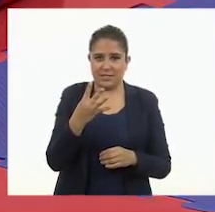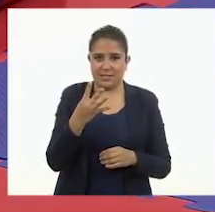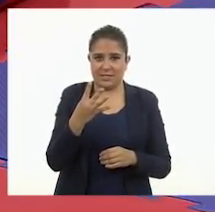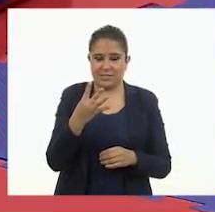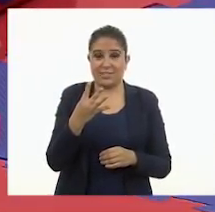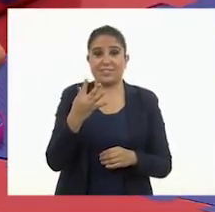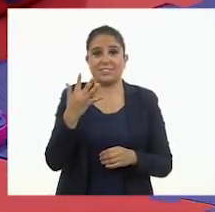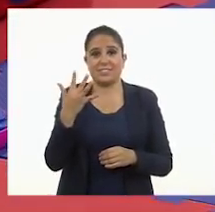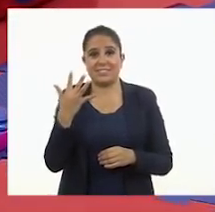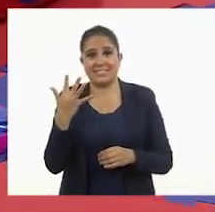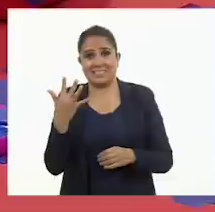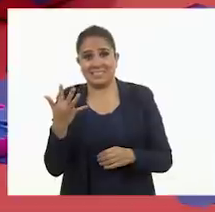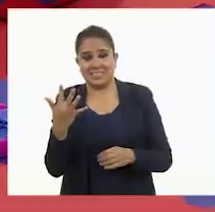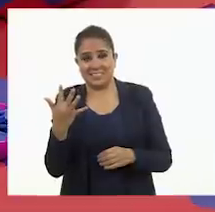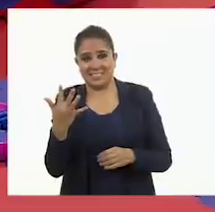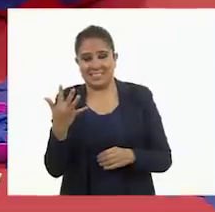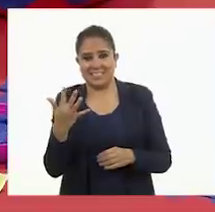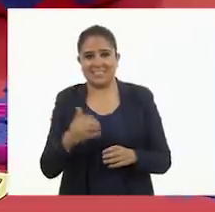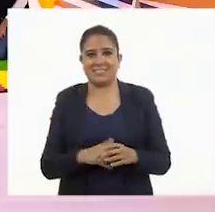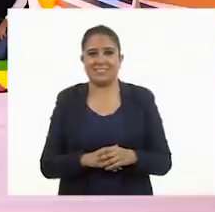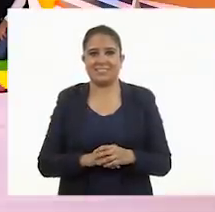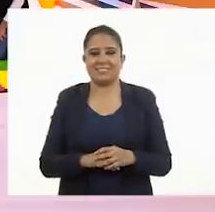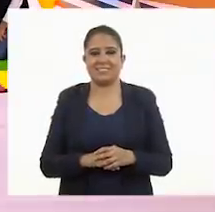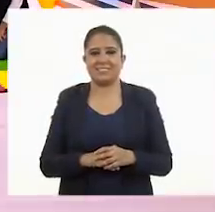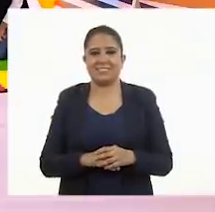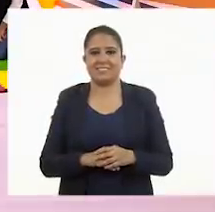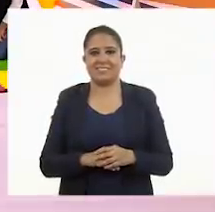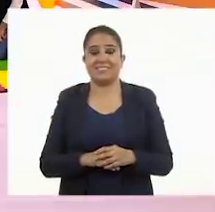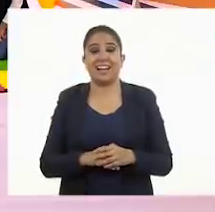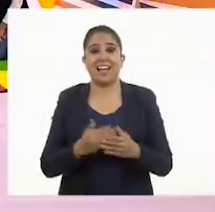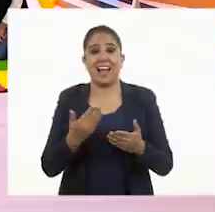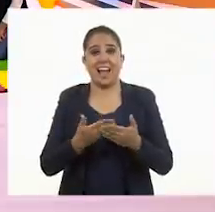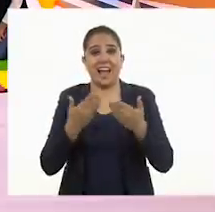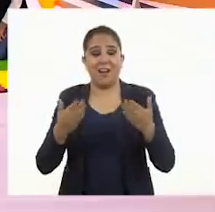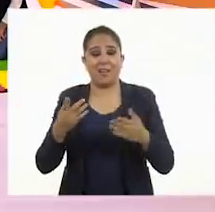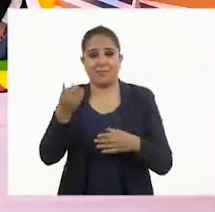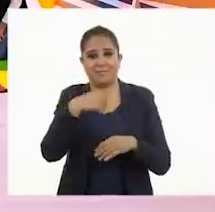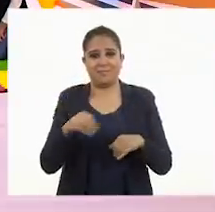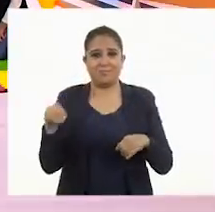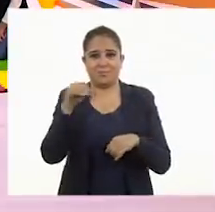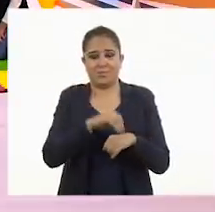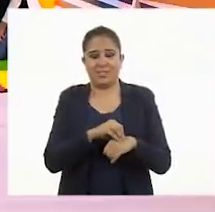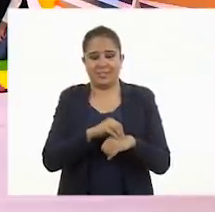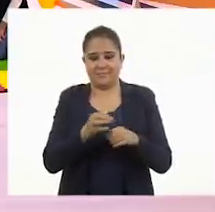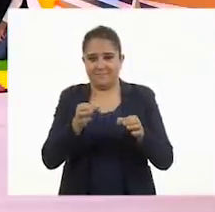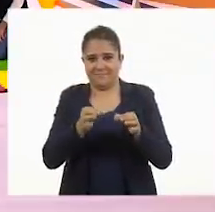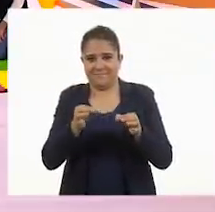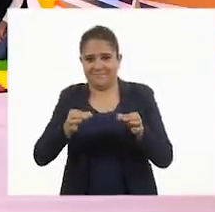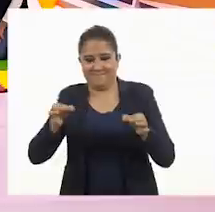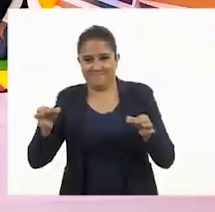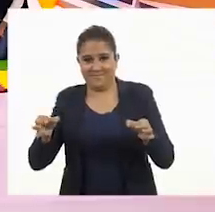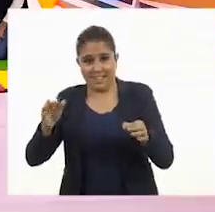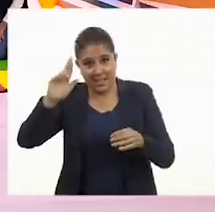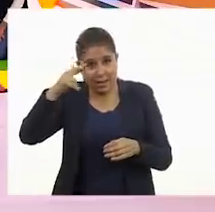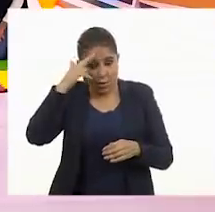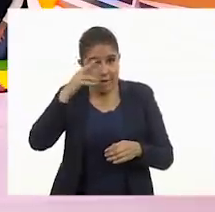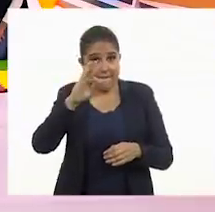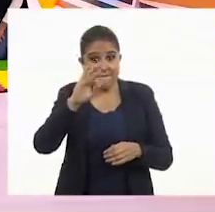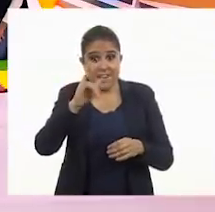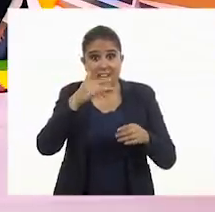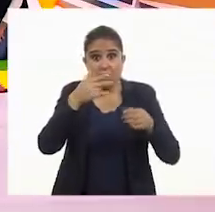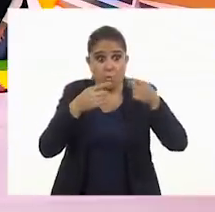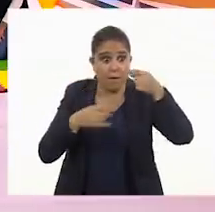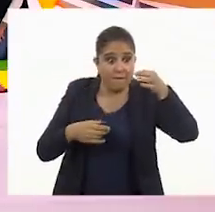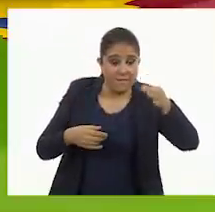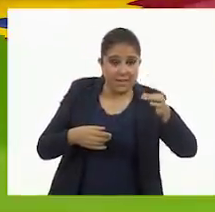Cuatro. Cinco. Y ahora las voy a colocar en mi tablero. Sí, recuerda que es una ficha por